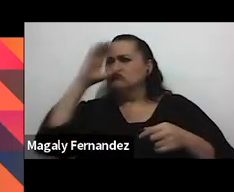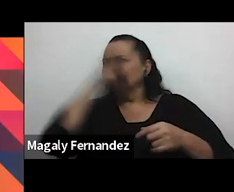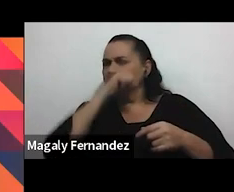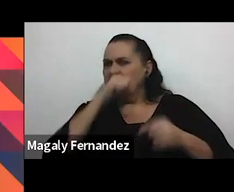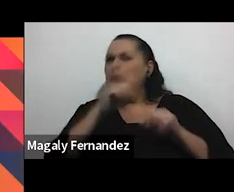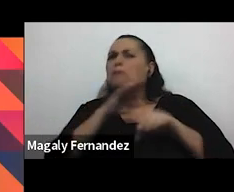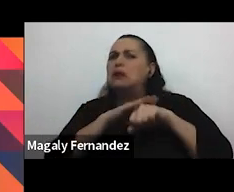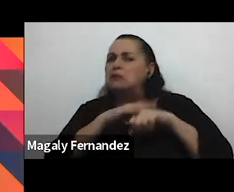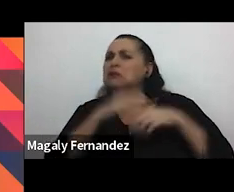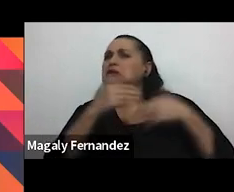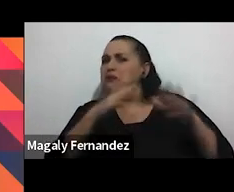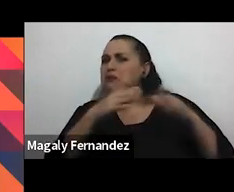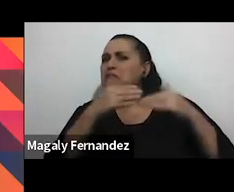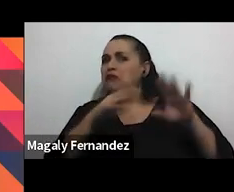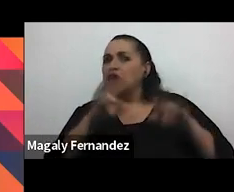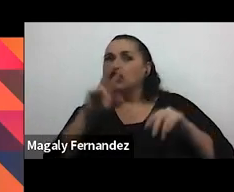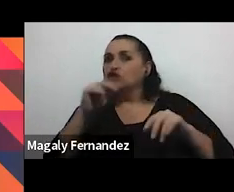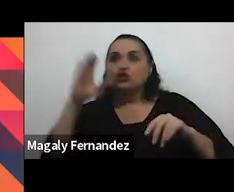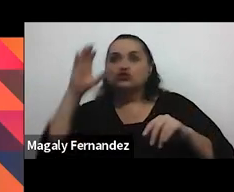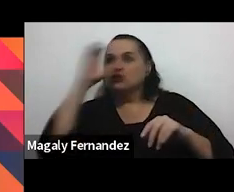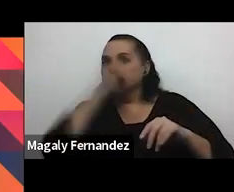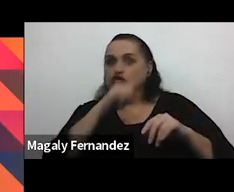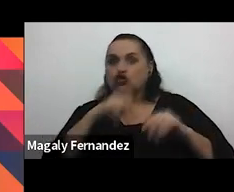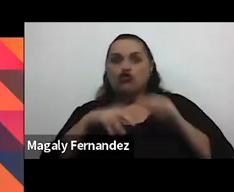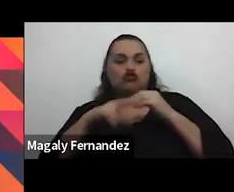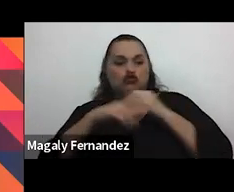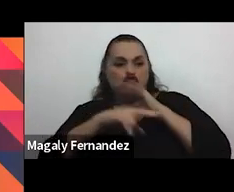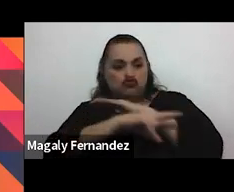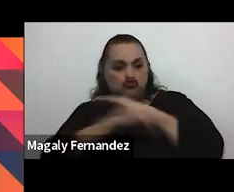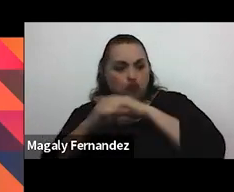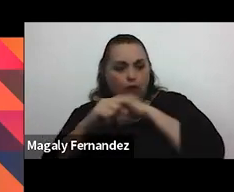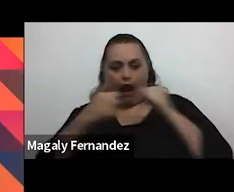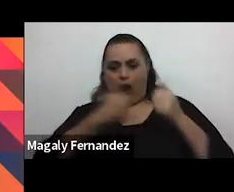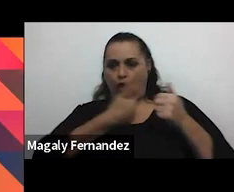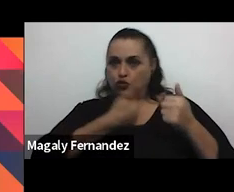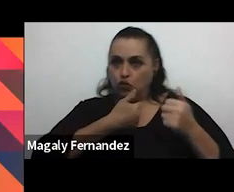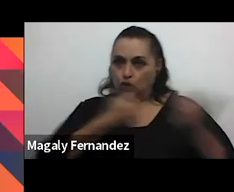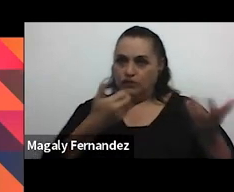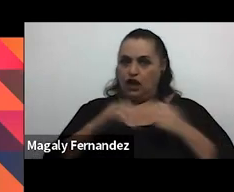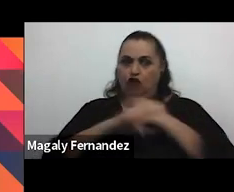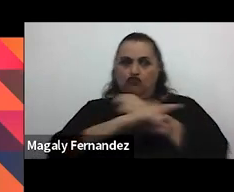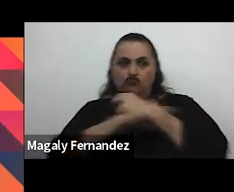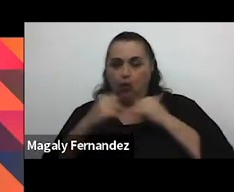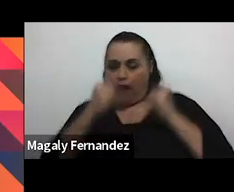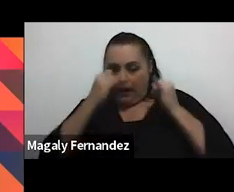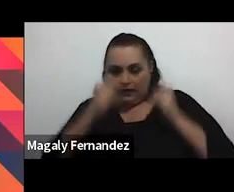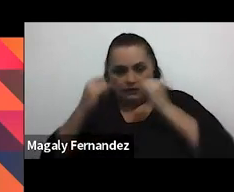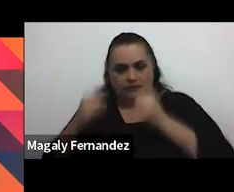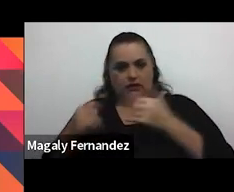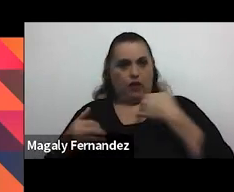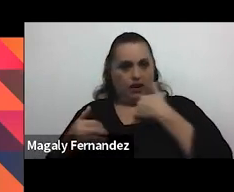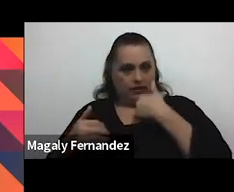sin darnos cuenta que nos están robando autonomía que nos están robando individualidad que nos están robando